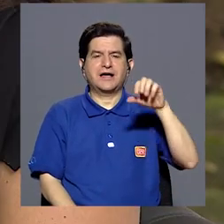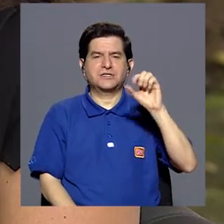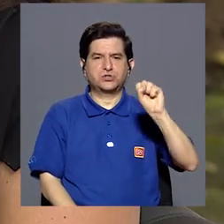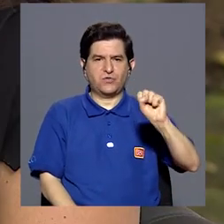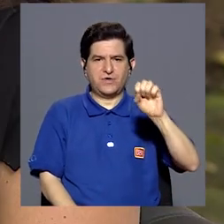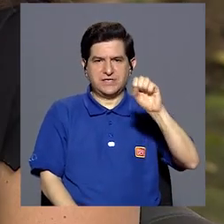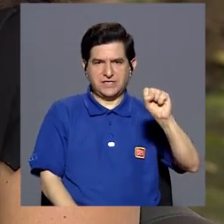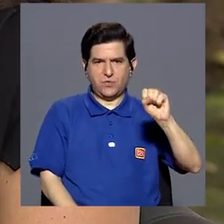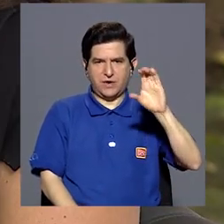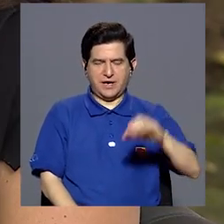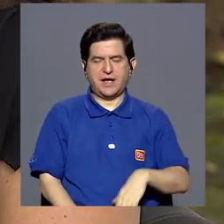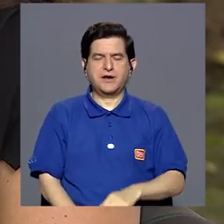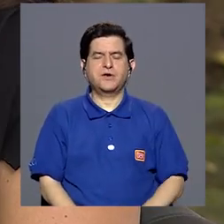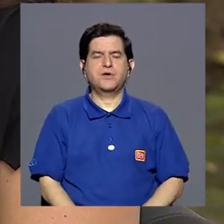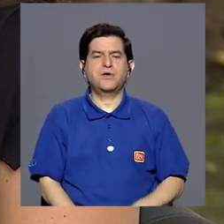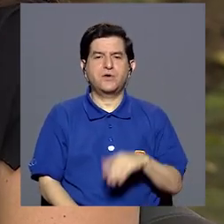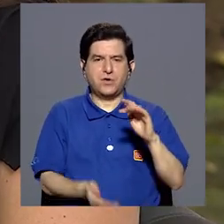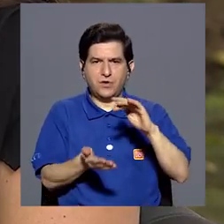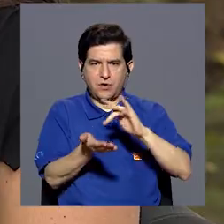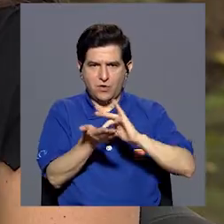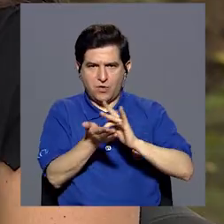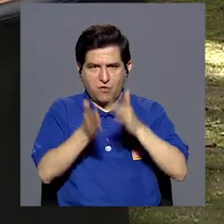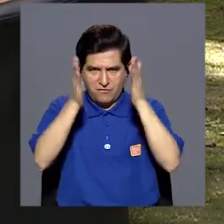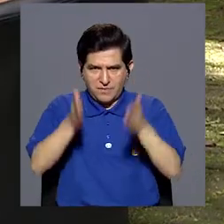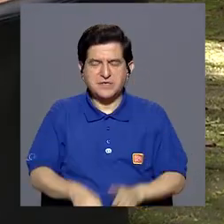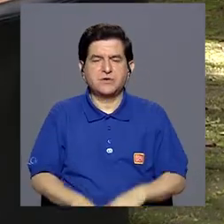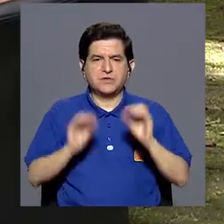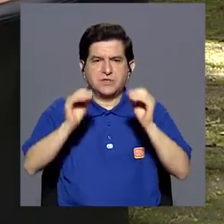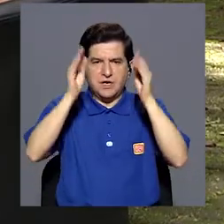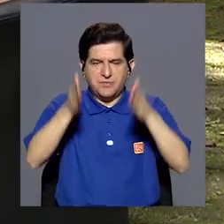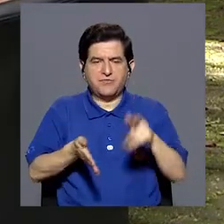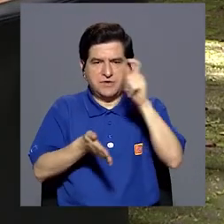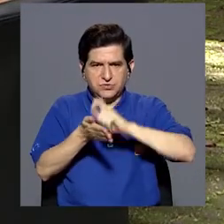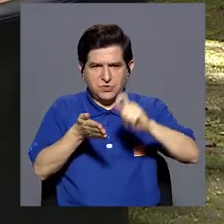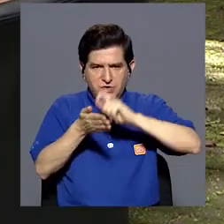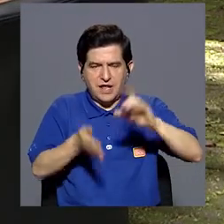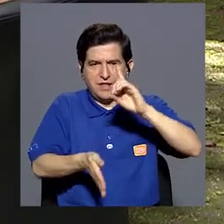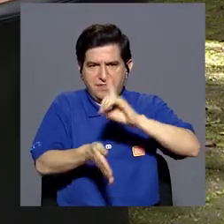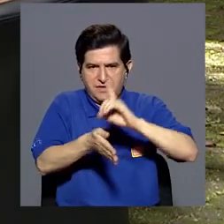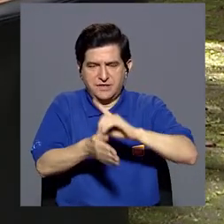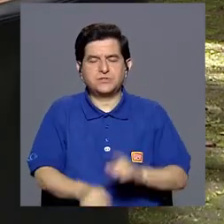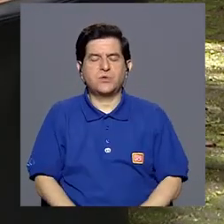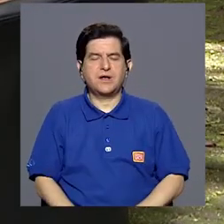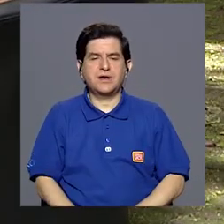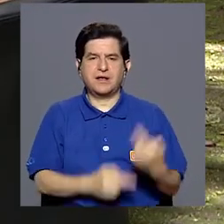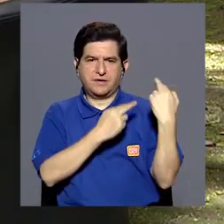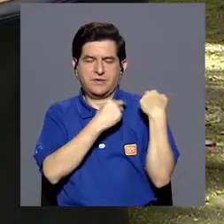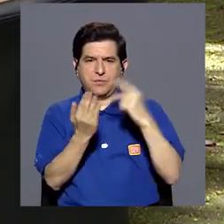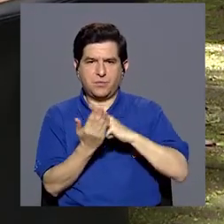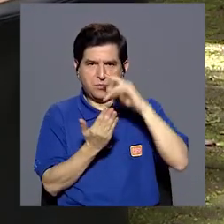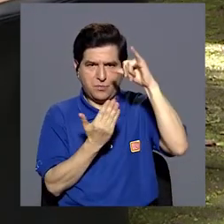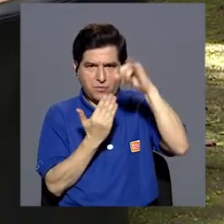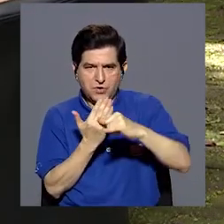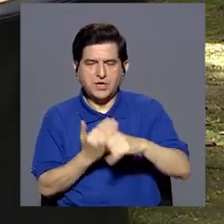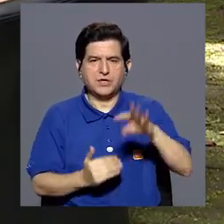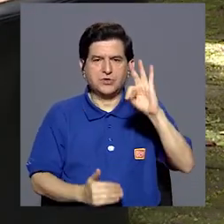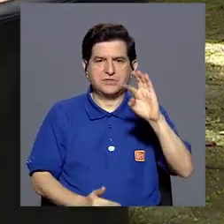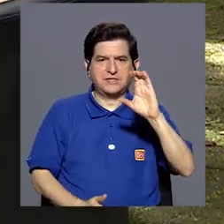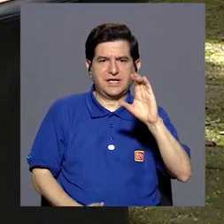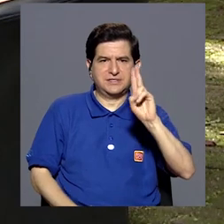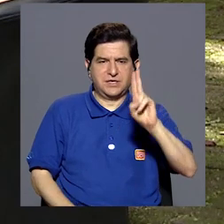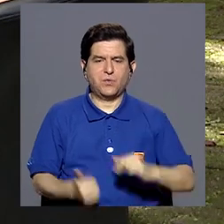Cano, farmacéutica y profesora de la Escuela de Medicina encargada del proyecto del trabajo comunal